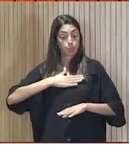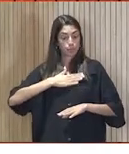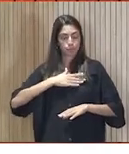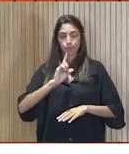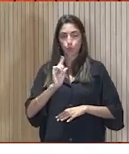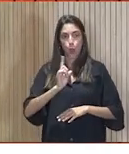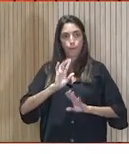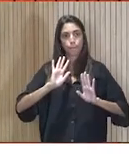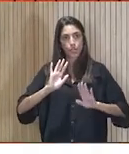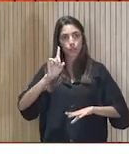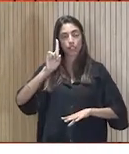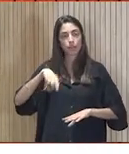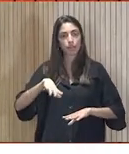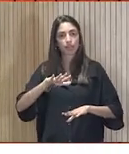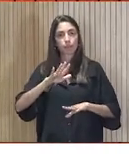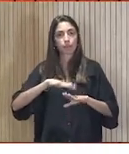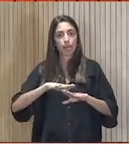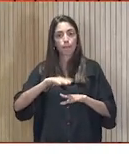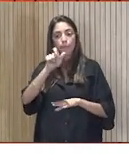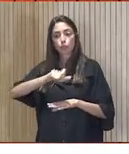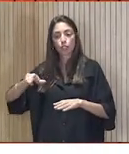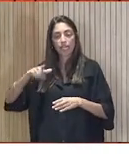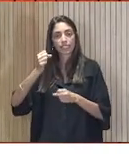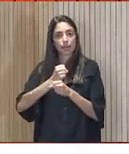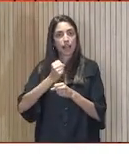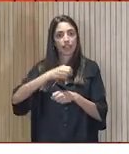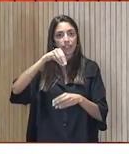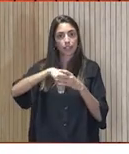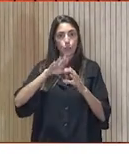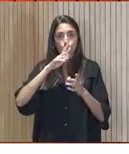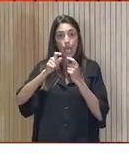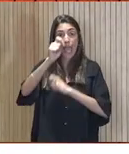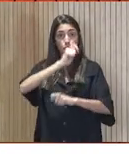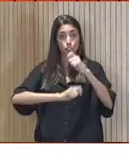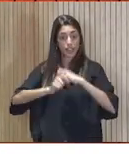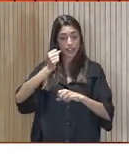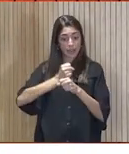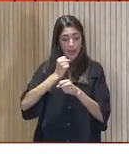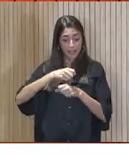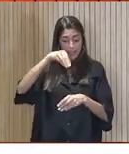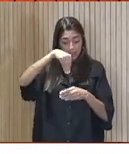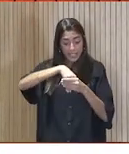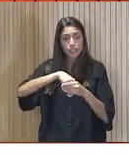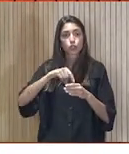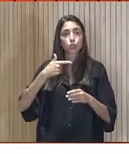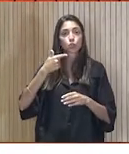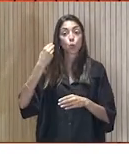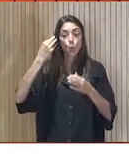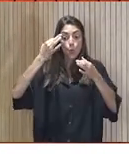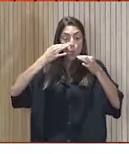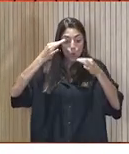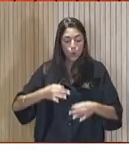por toda la gente que tenemos en Círvite Círvite es una asociación que justamente este año cumplimos 40 años